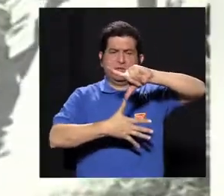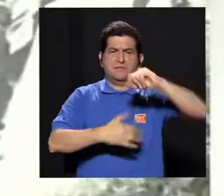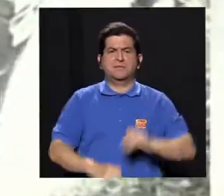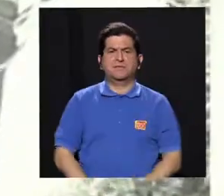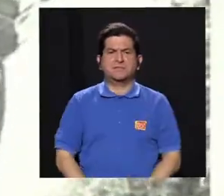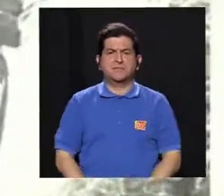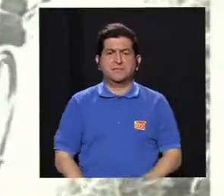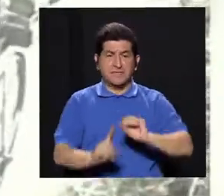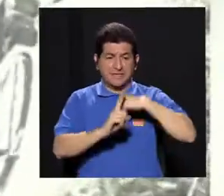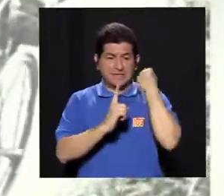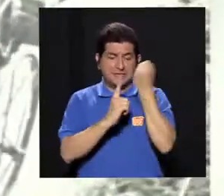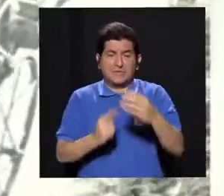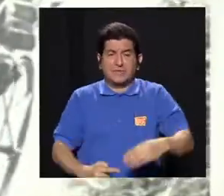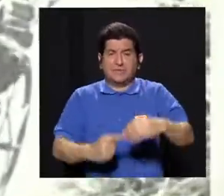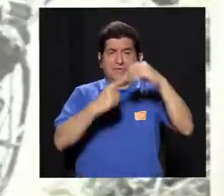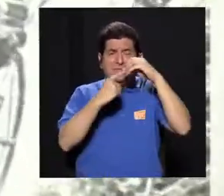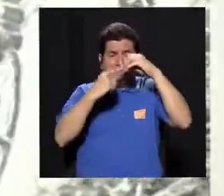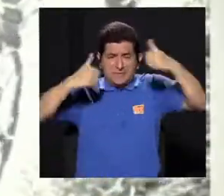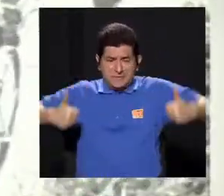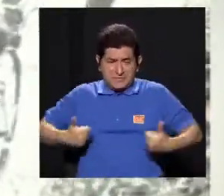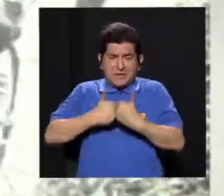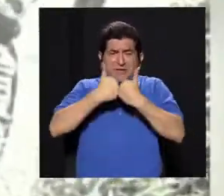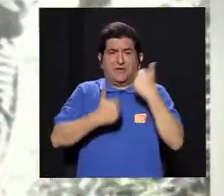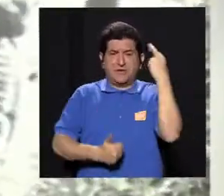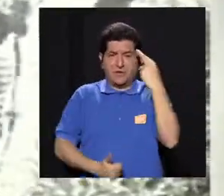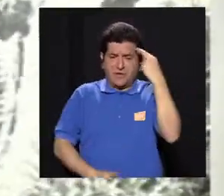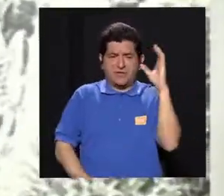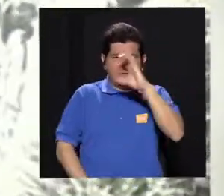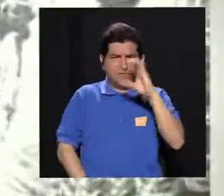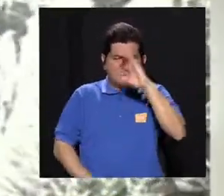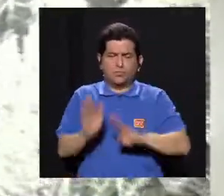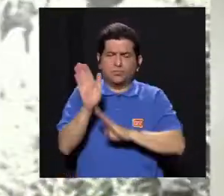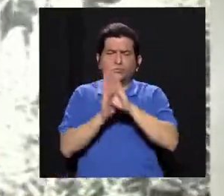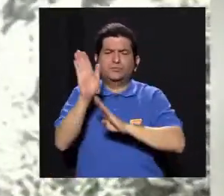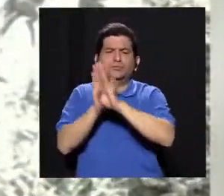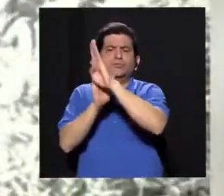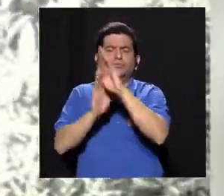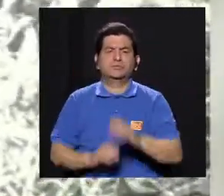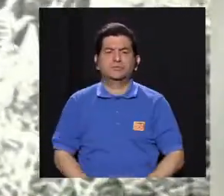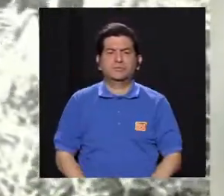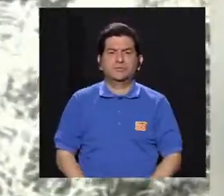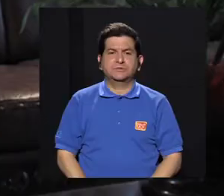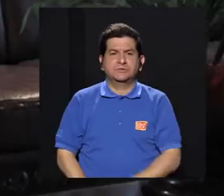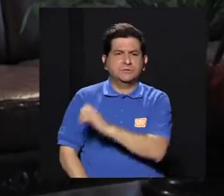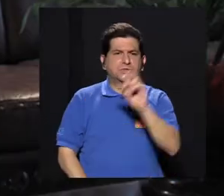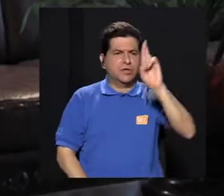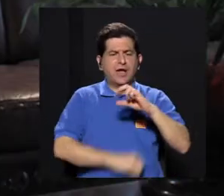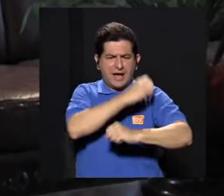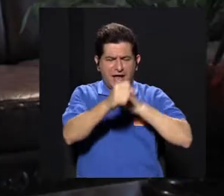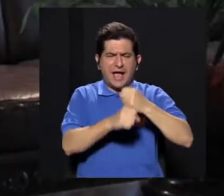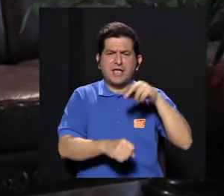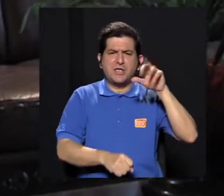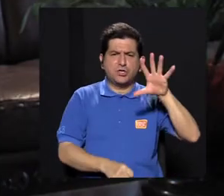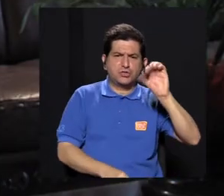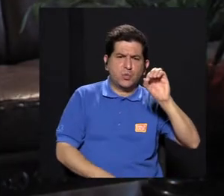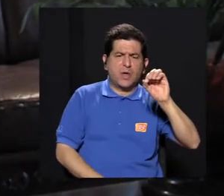países de América Latina, se colocaba como el principal reto en función de la búsqueda del desarrollo. Costa Rica entre los años 50 y